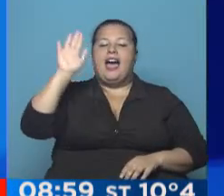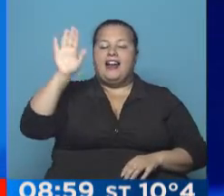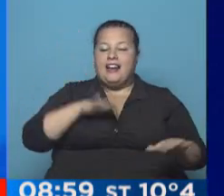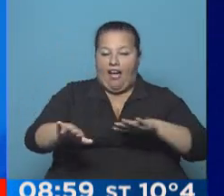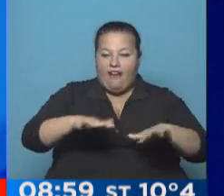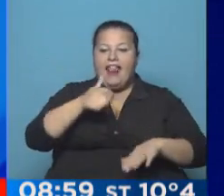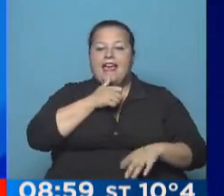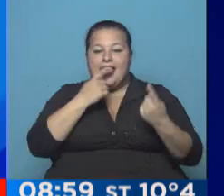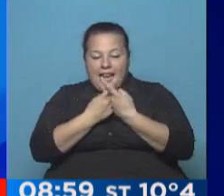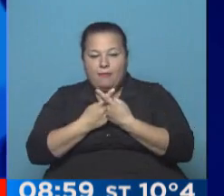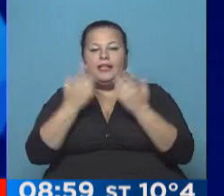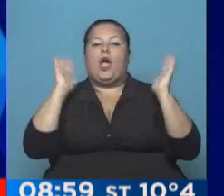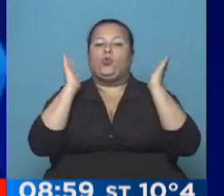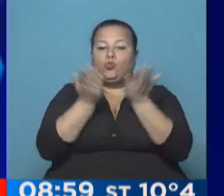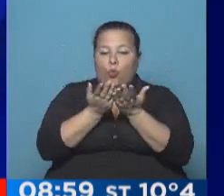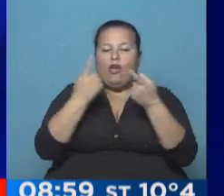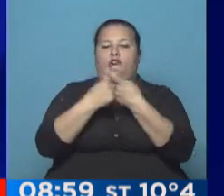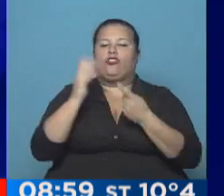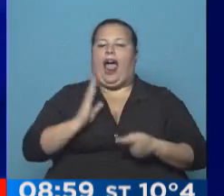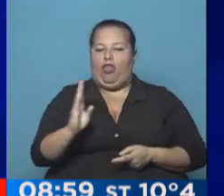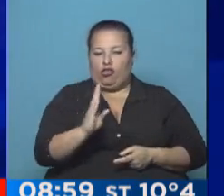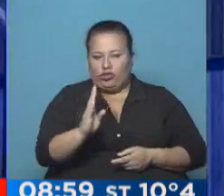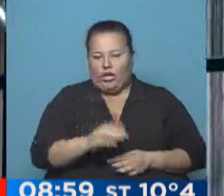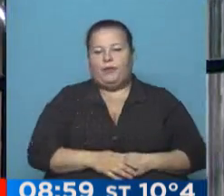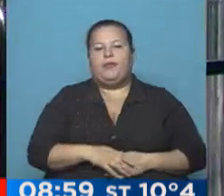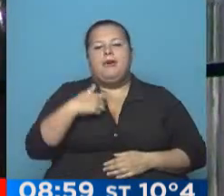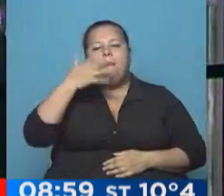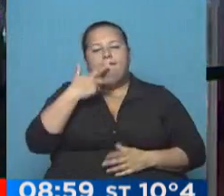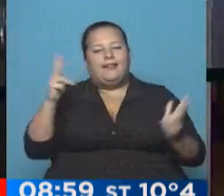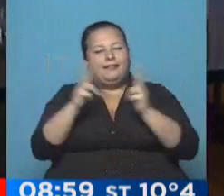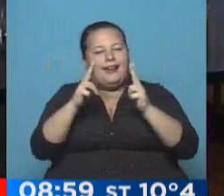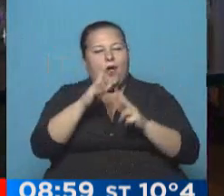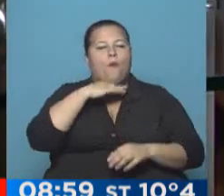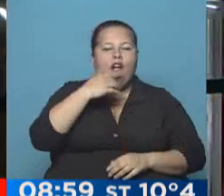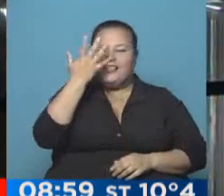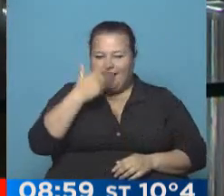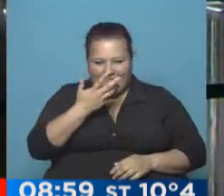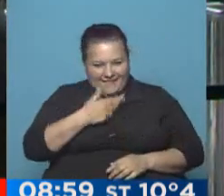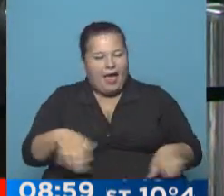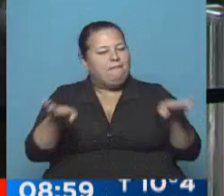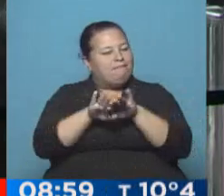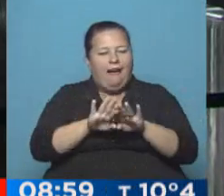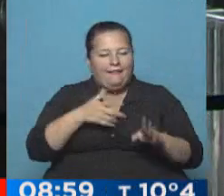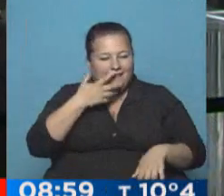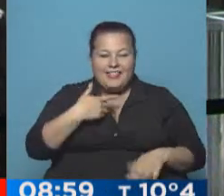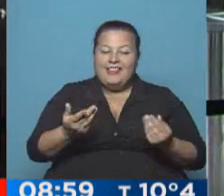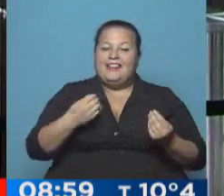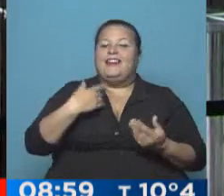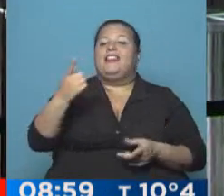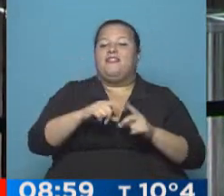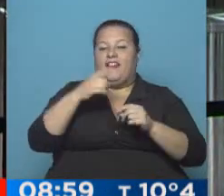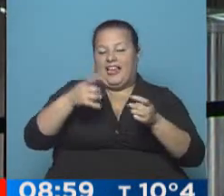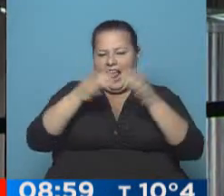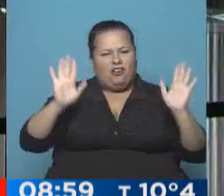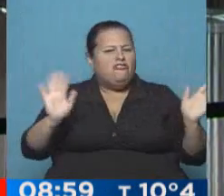Aquilmes y Estudiantes de La Plata, Aldo Civi. Me gustaría un 3 a 3, Boca San Lorenzo. ¿Te gustaría para hacer con chances y después la fecha de los